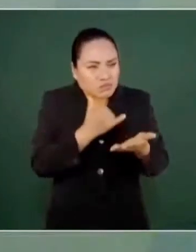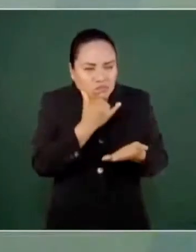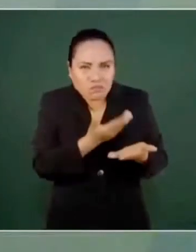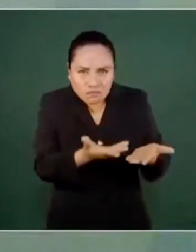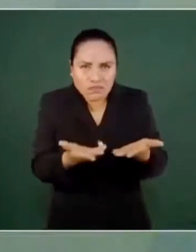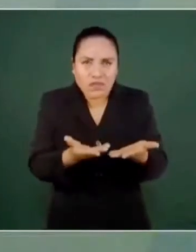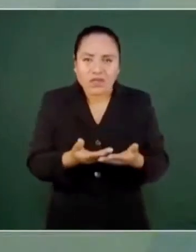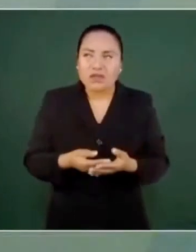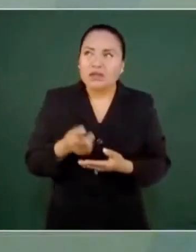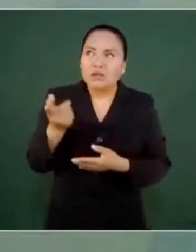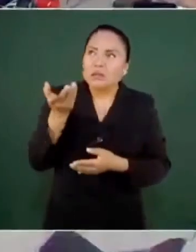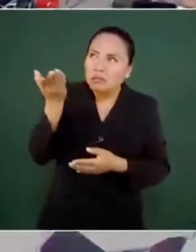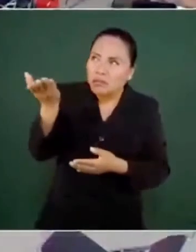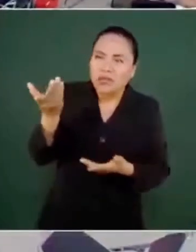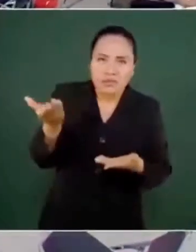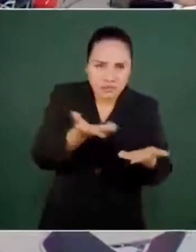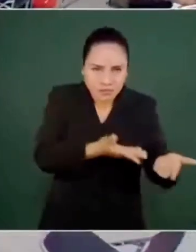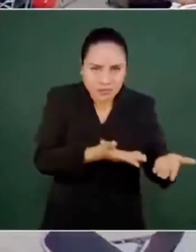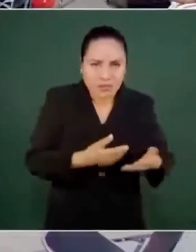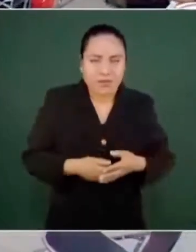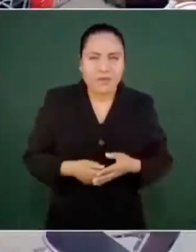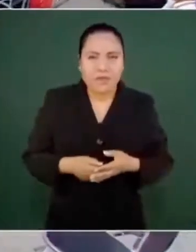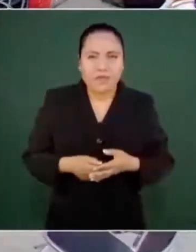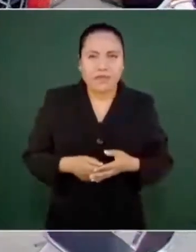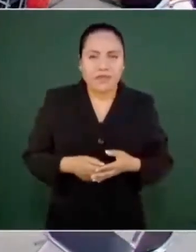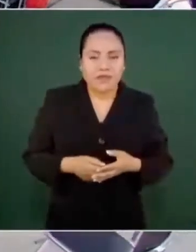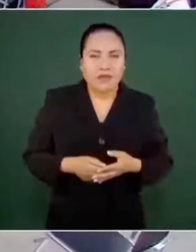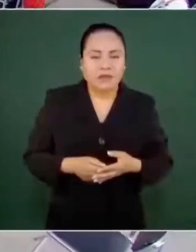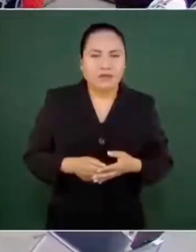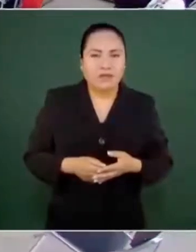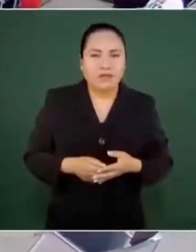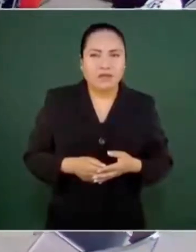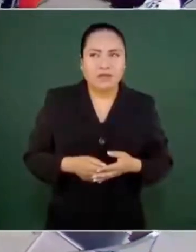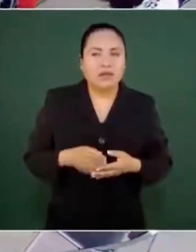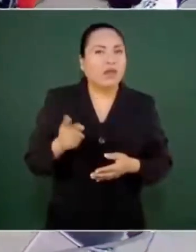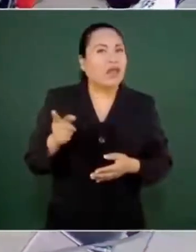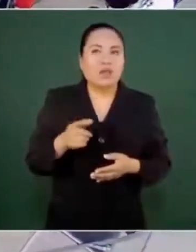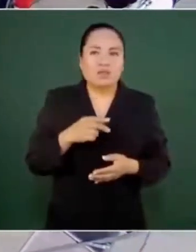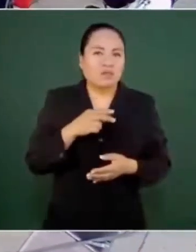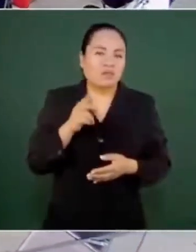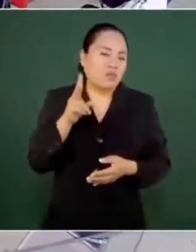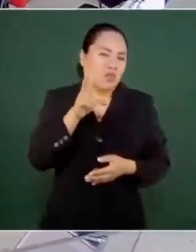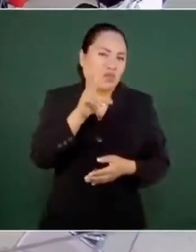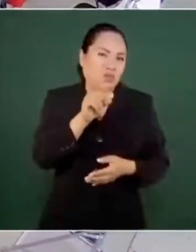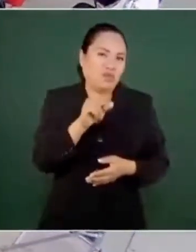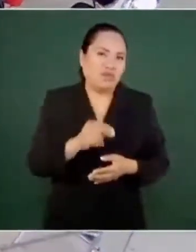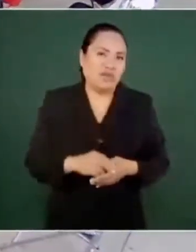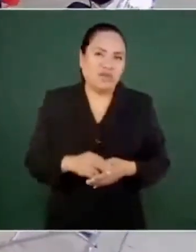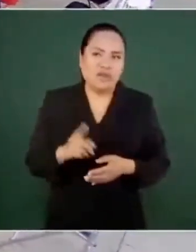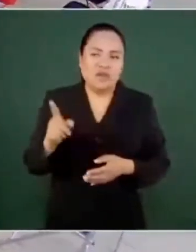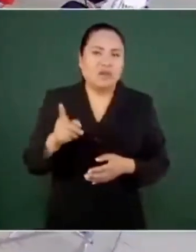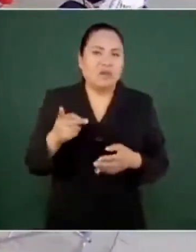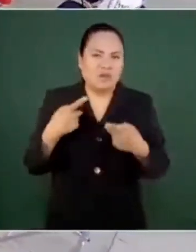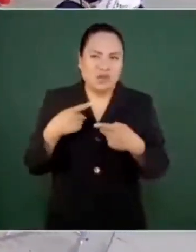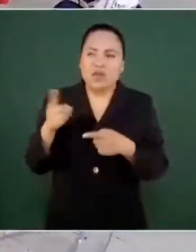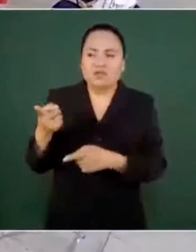humildad se inconformaron, mandaron a sus voceros